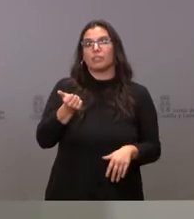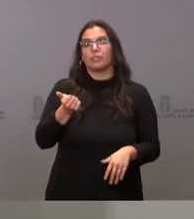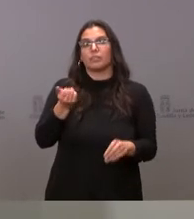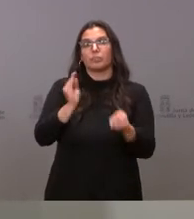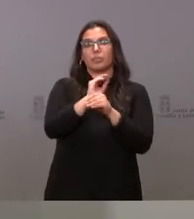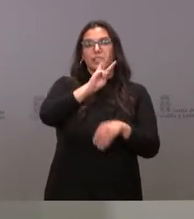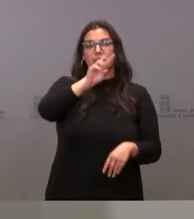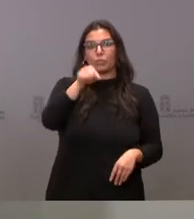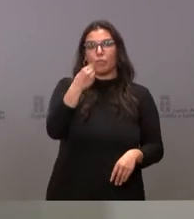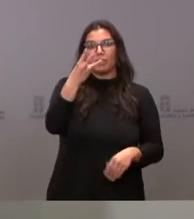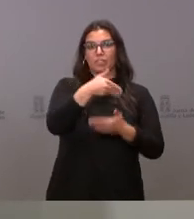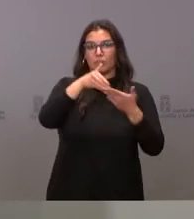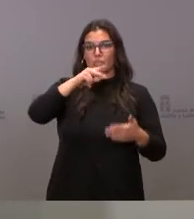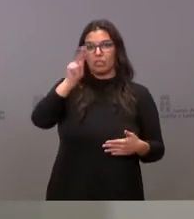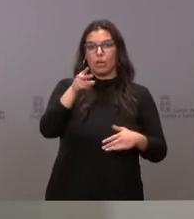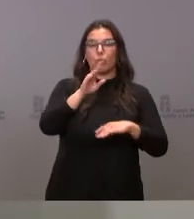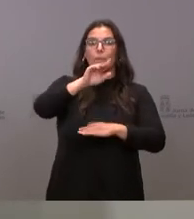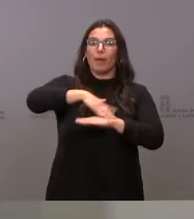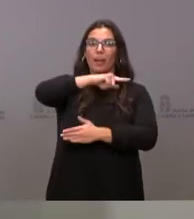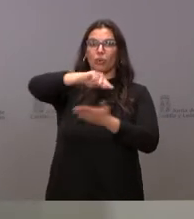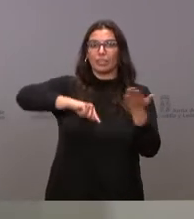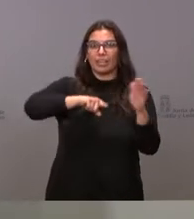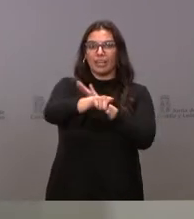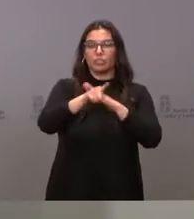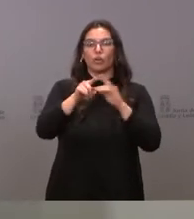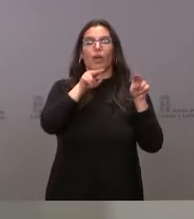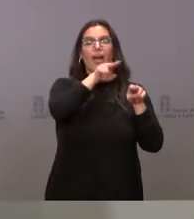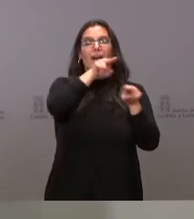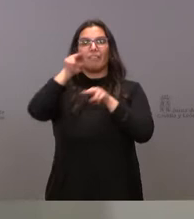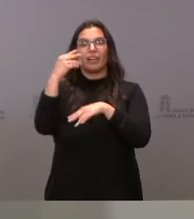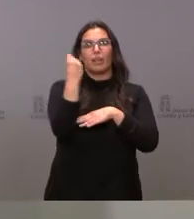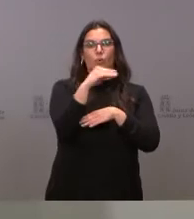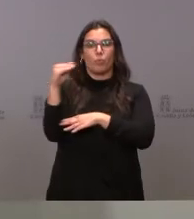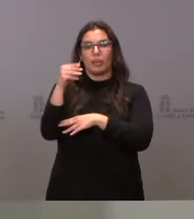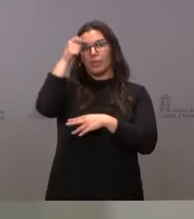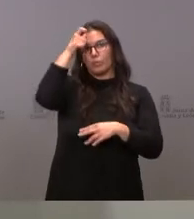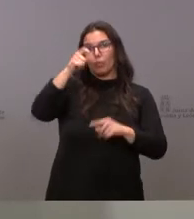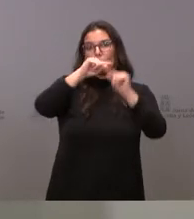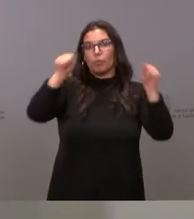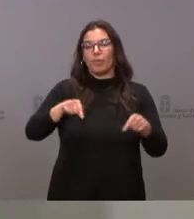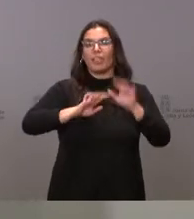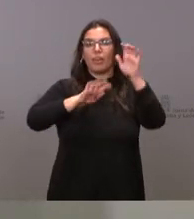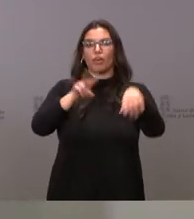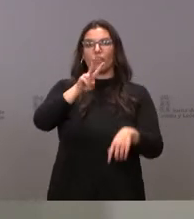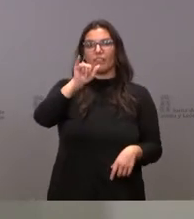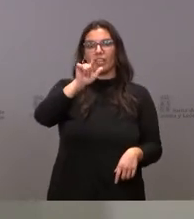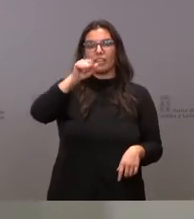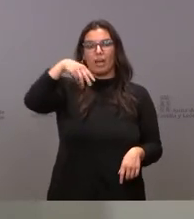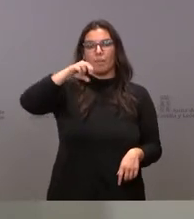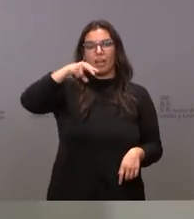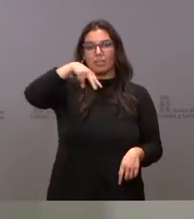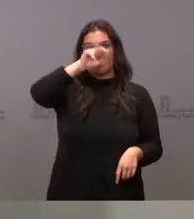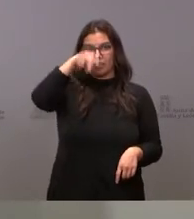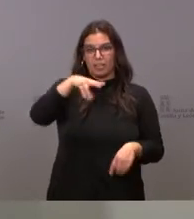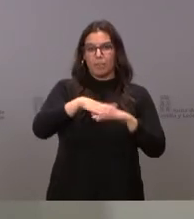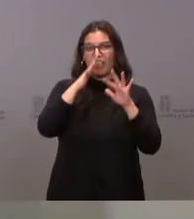destina 3,3 millones de euros al contrato para la gestión del albergue juvenil de Villamanín, en León, durante los próximos